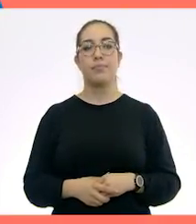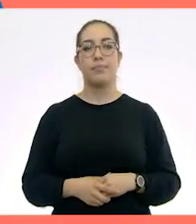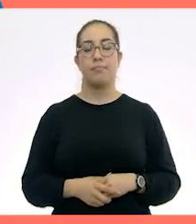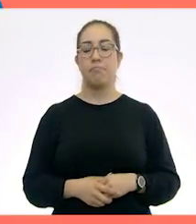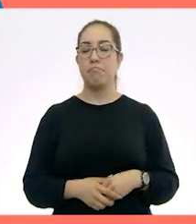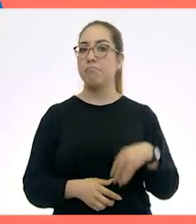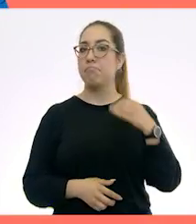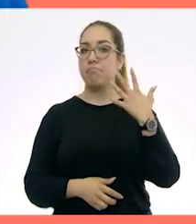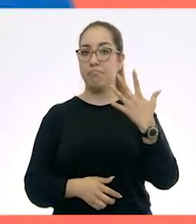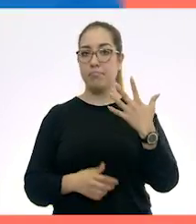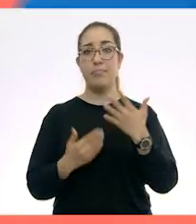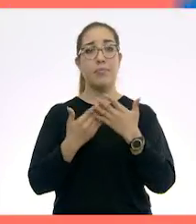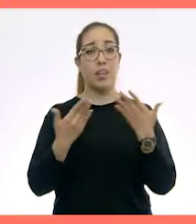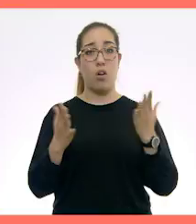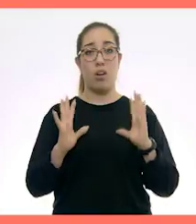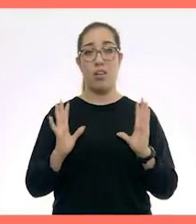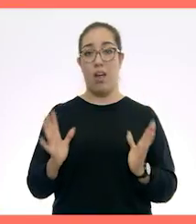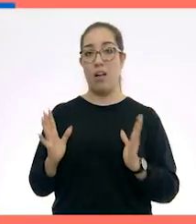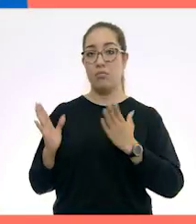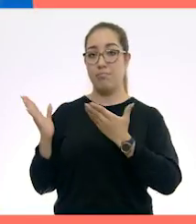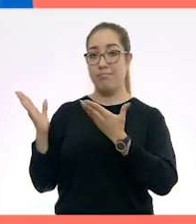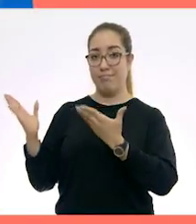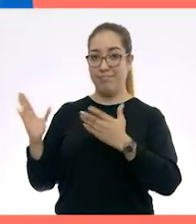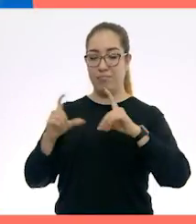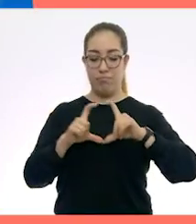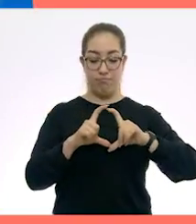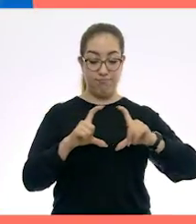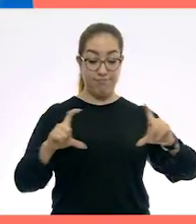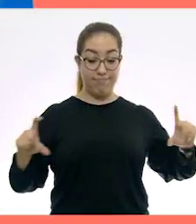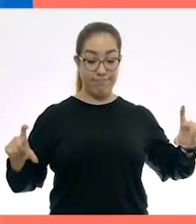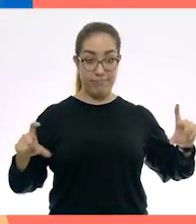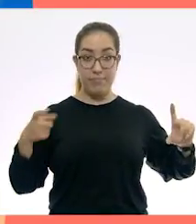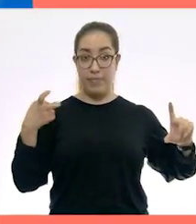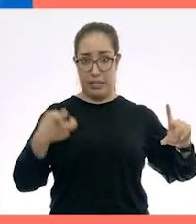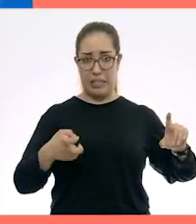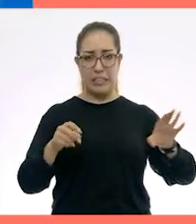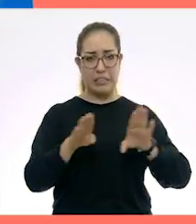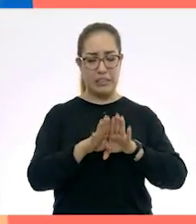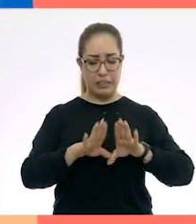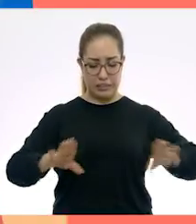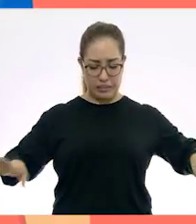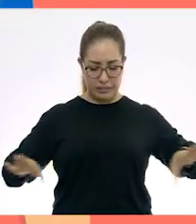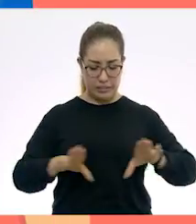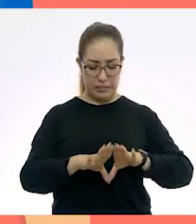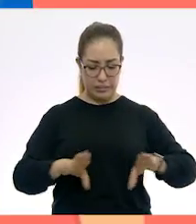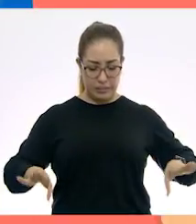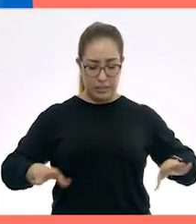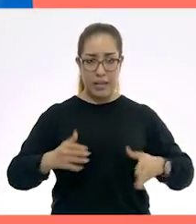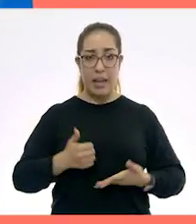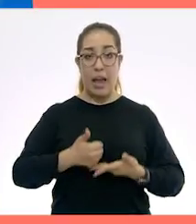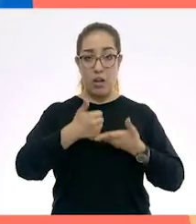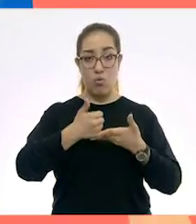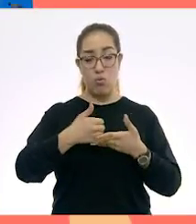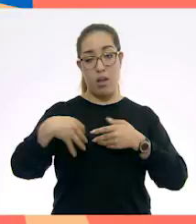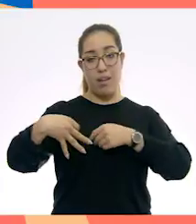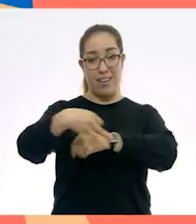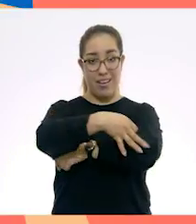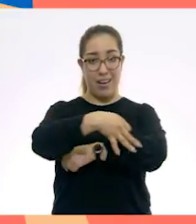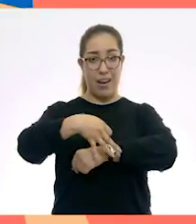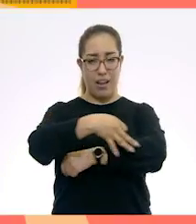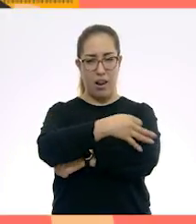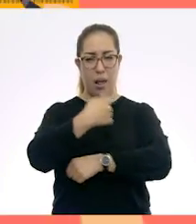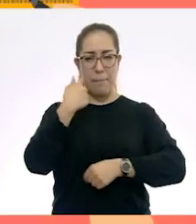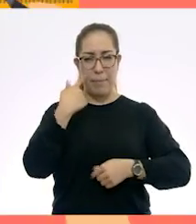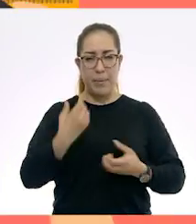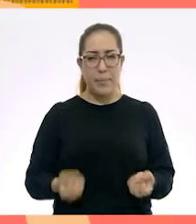5. Ahora tenemos un pequeño pedazo de playera. Estira a lo ancho y con ayuda de la regla, mide y